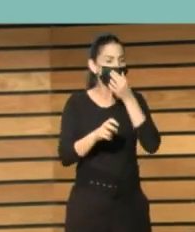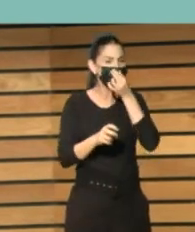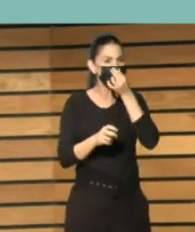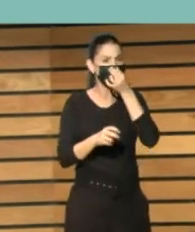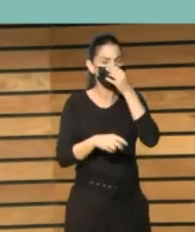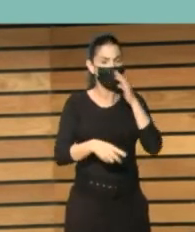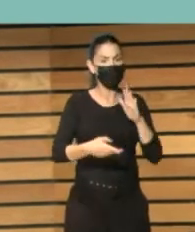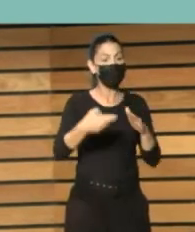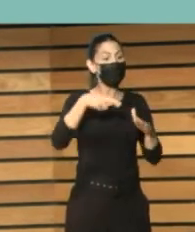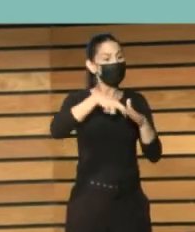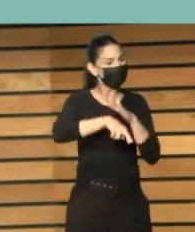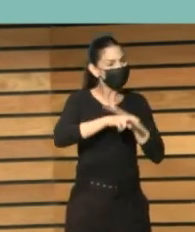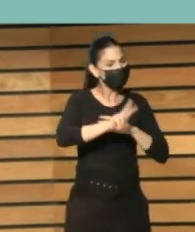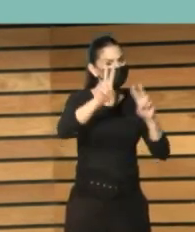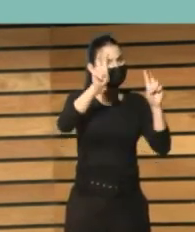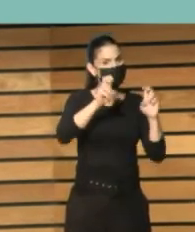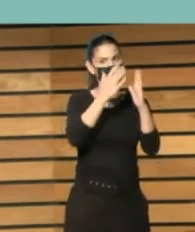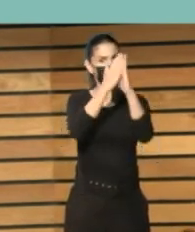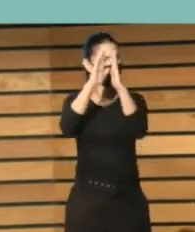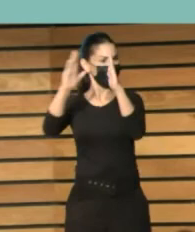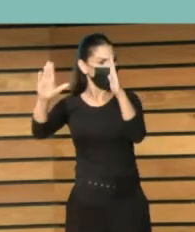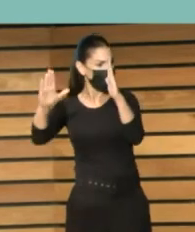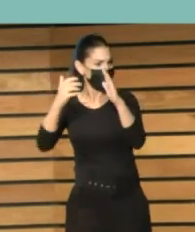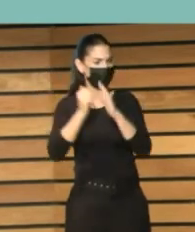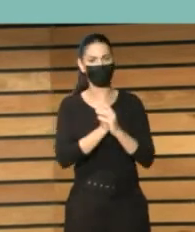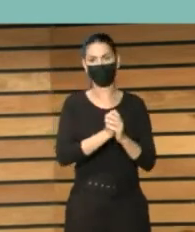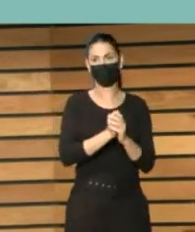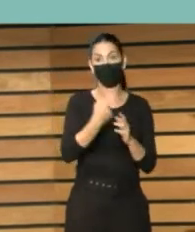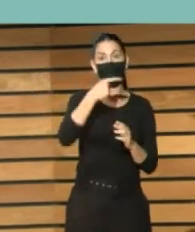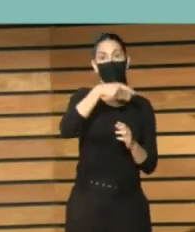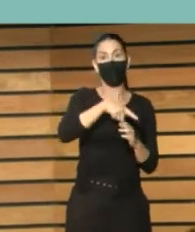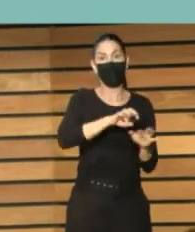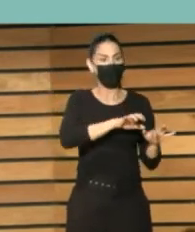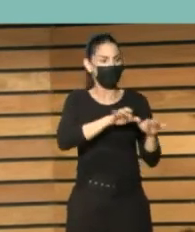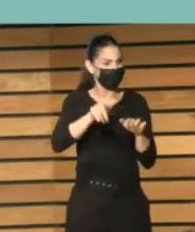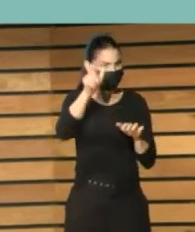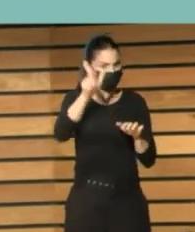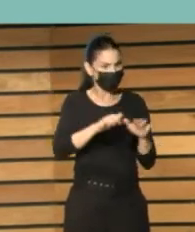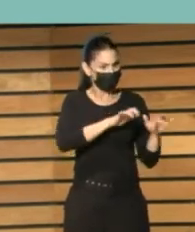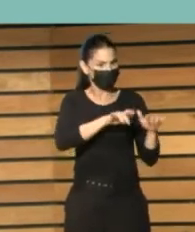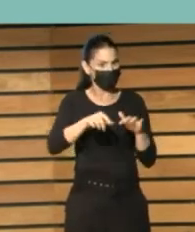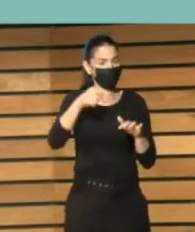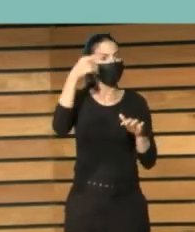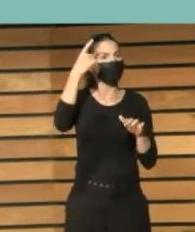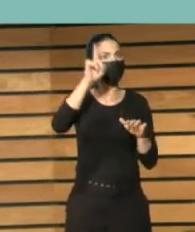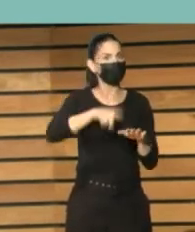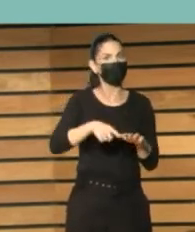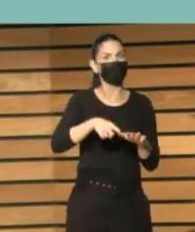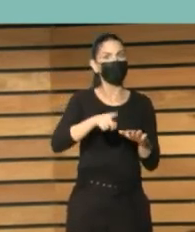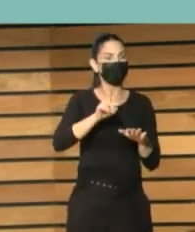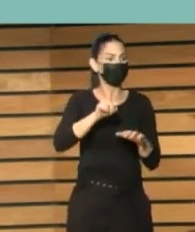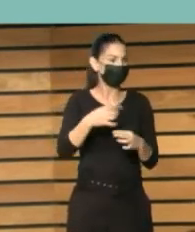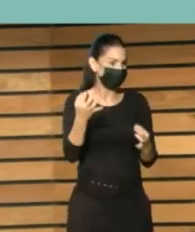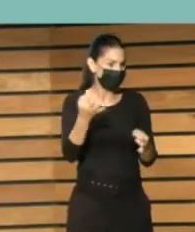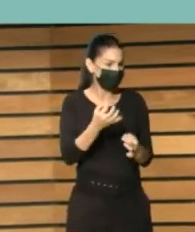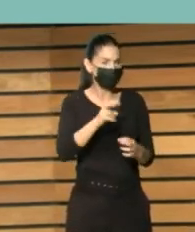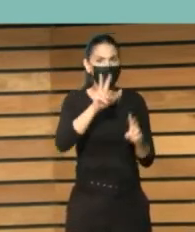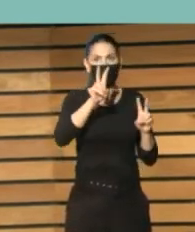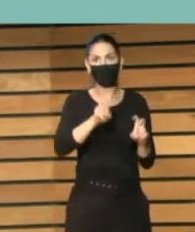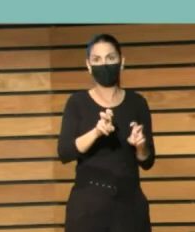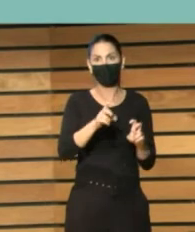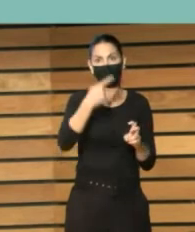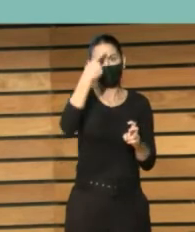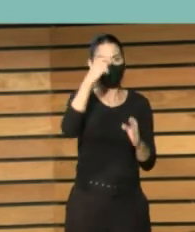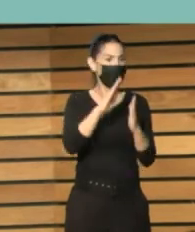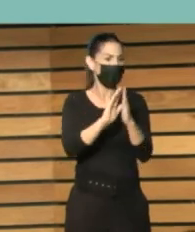biblioteca, tiene que saber lo que es un ejemplar, etc. Es decir, en una buena biblioteca digital, convendría contar